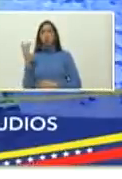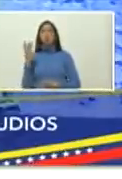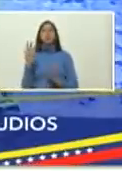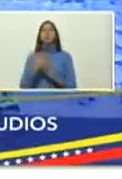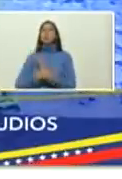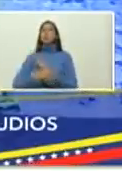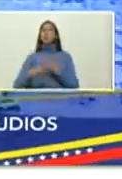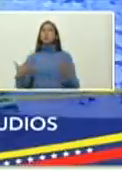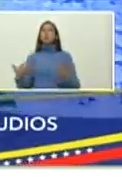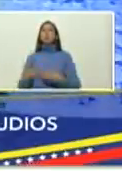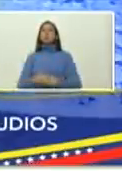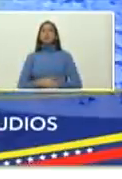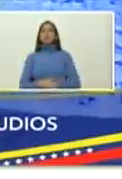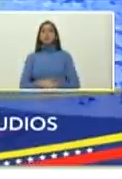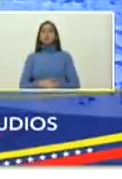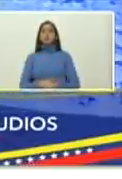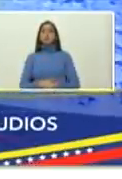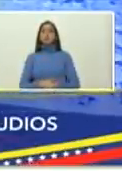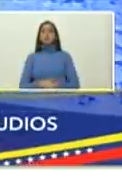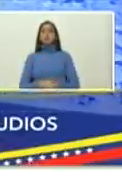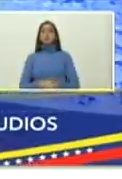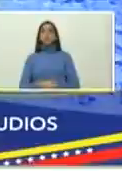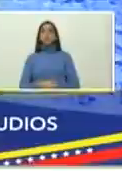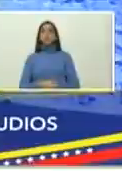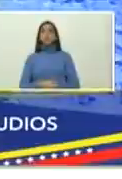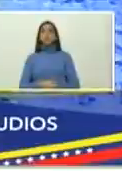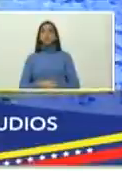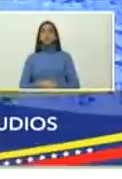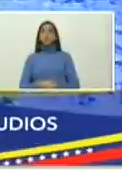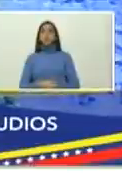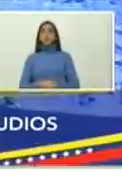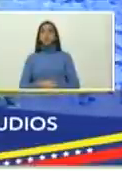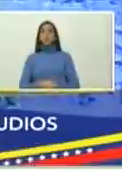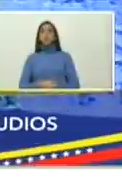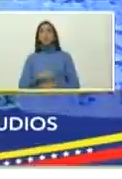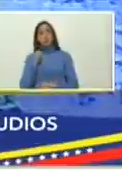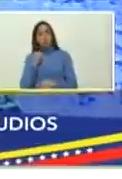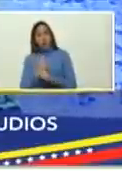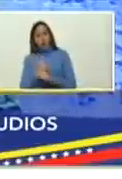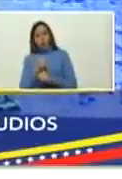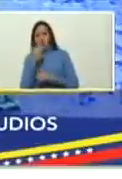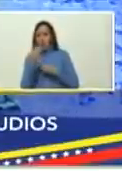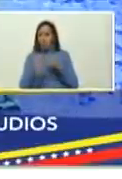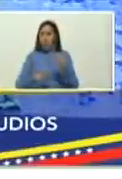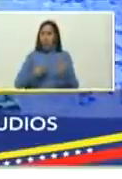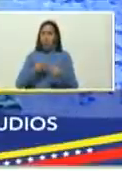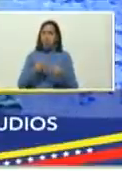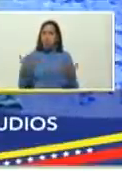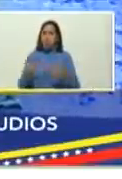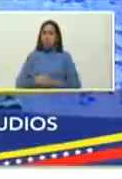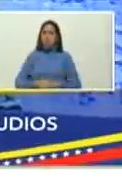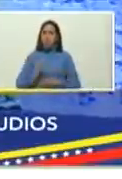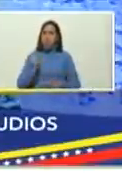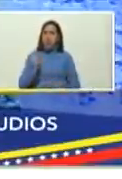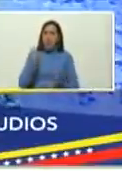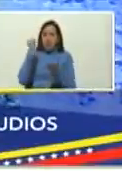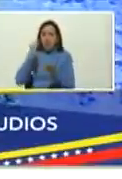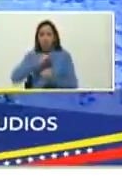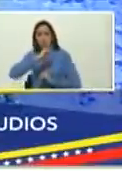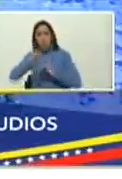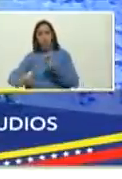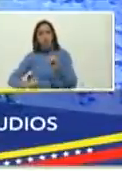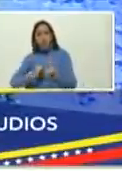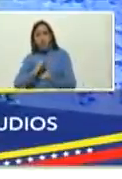su entereza y su protocolo, el premio internacional